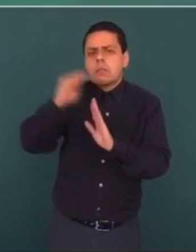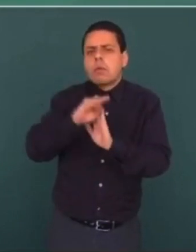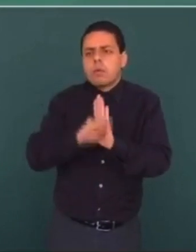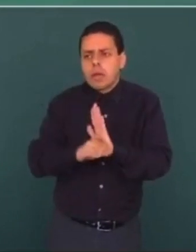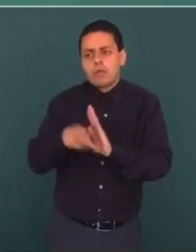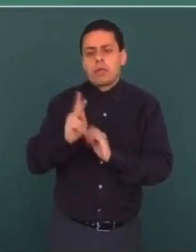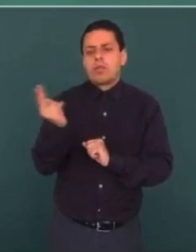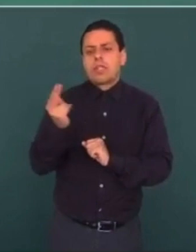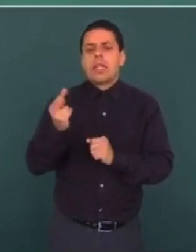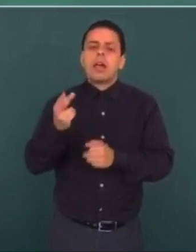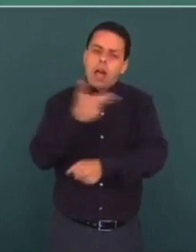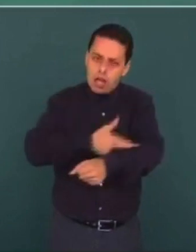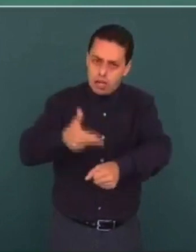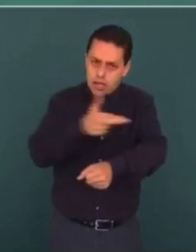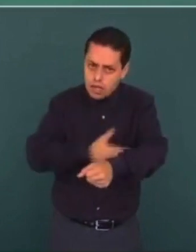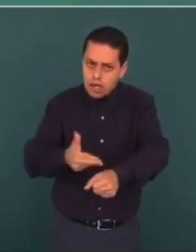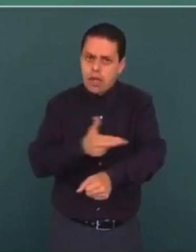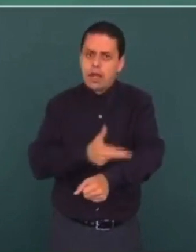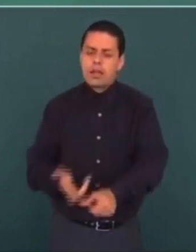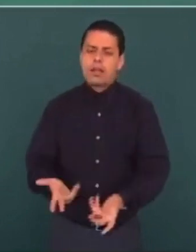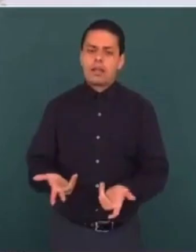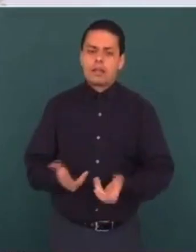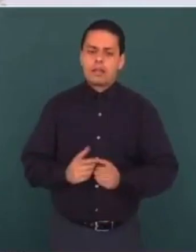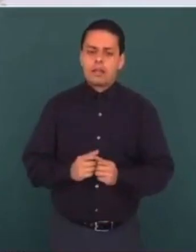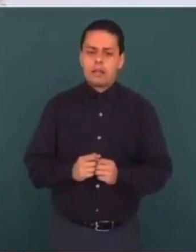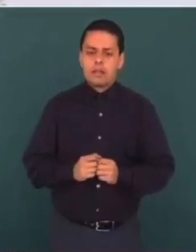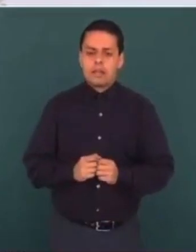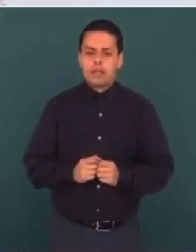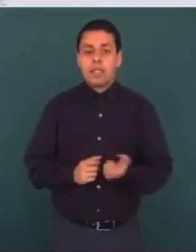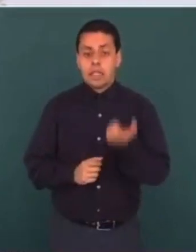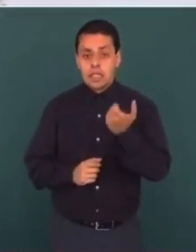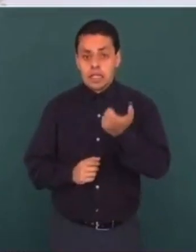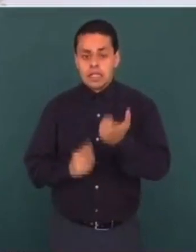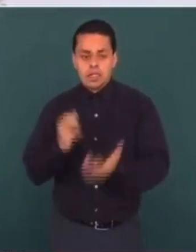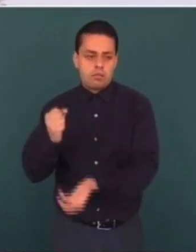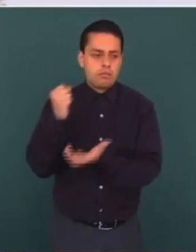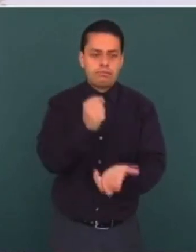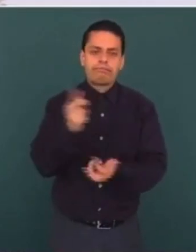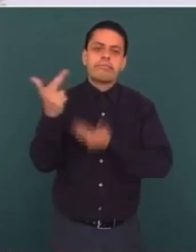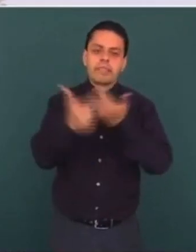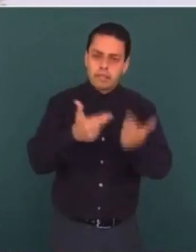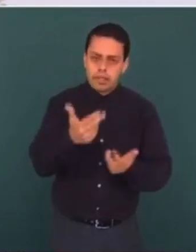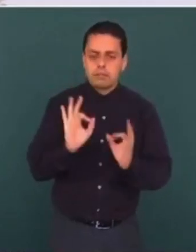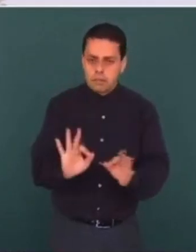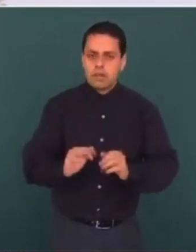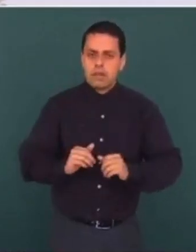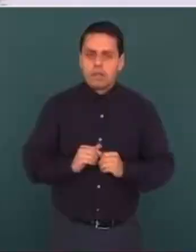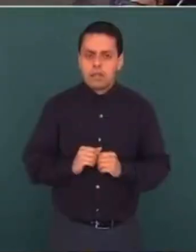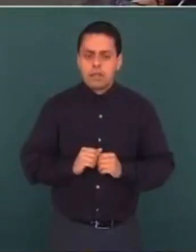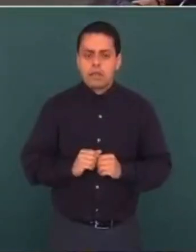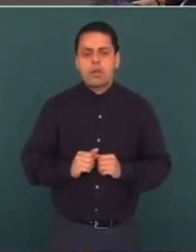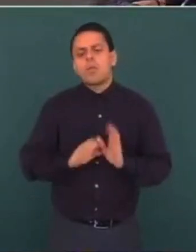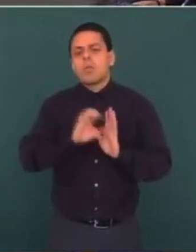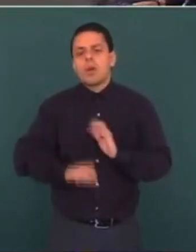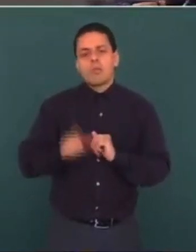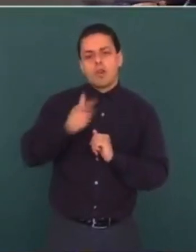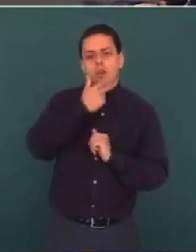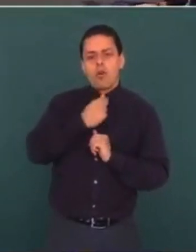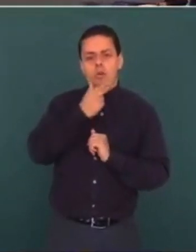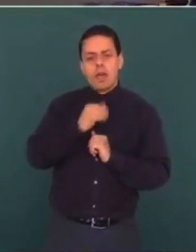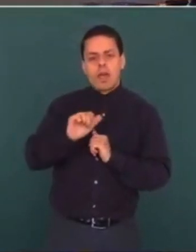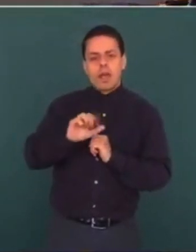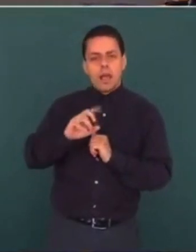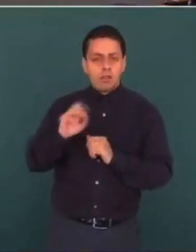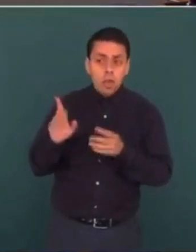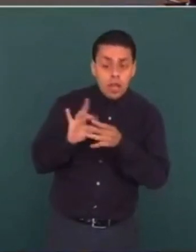repare el daño a la hacienda pública. En el caso de Anciras se dice que prescribió precisamente el delito